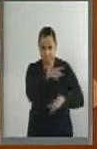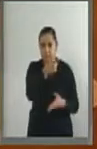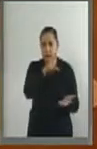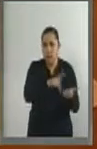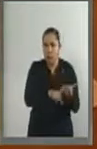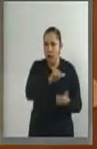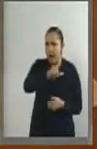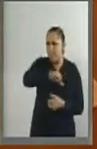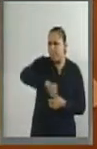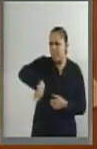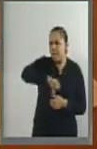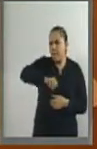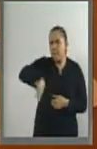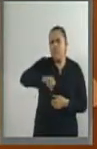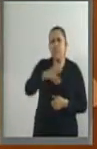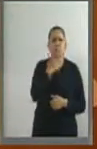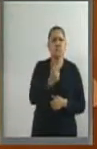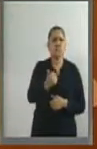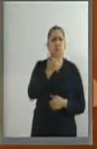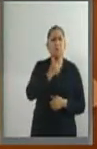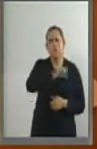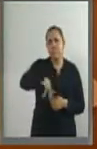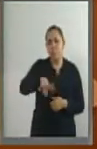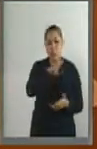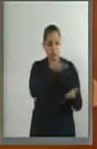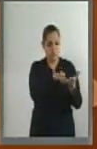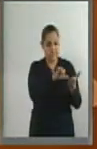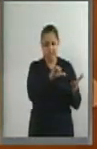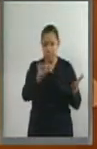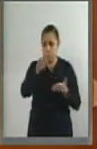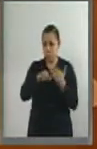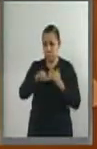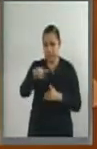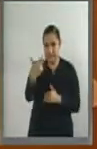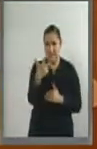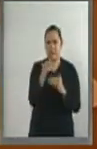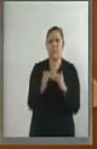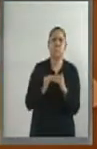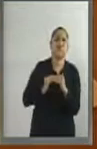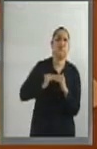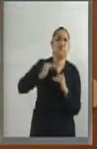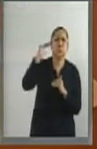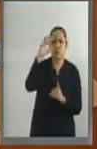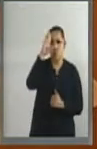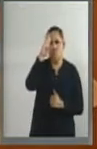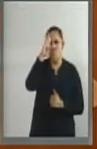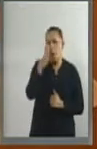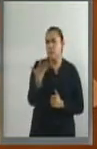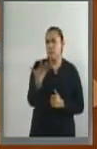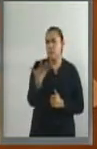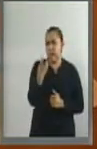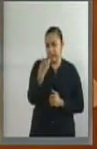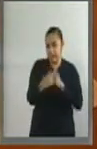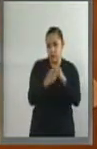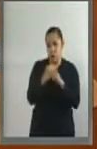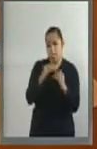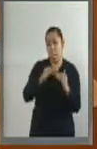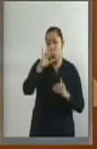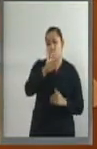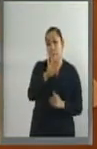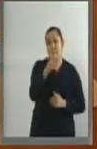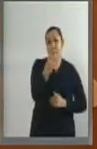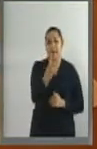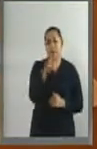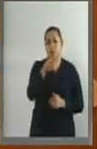residuos entre 2000 y 2013, año en que se produjeron más de 43 toneladas de estos